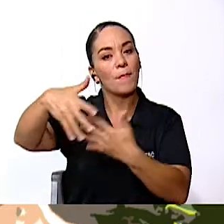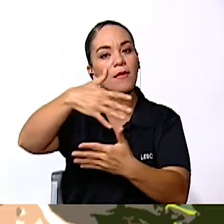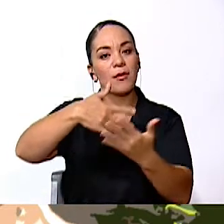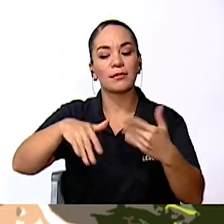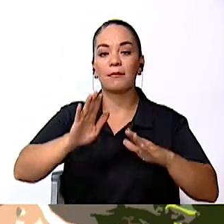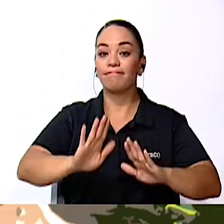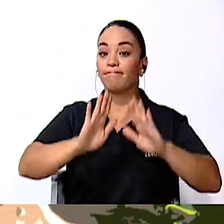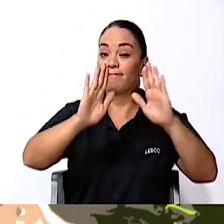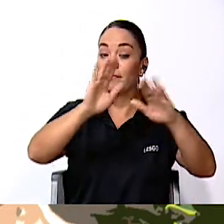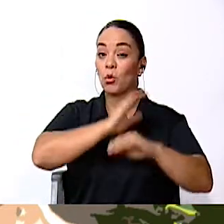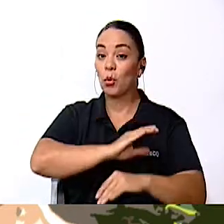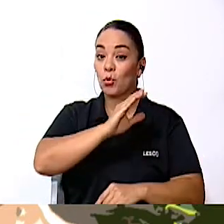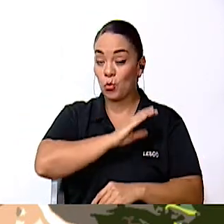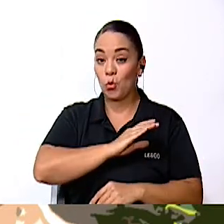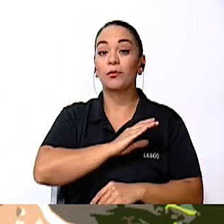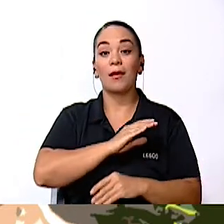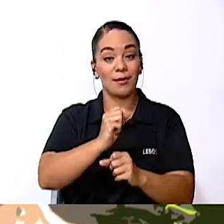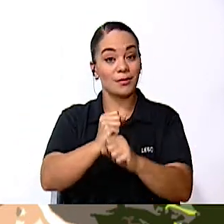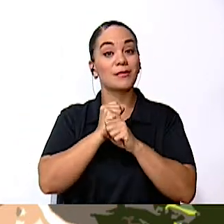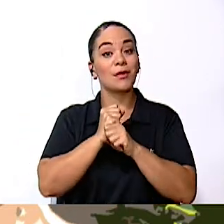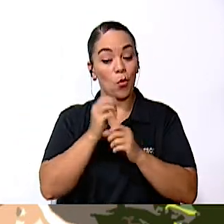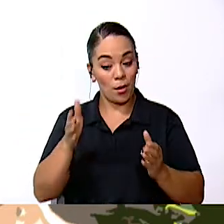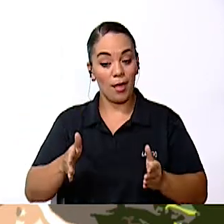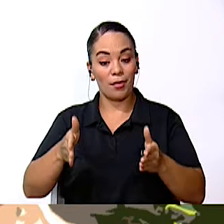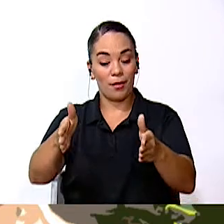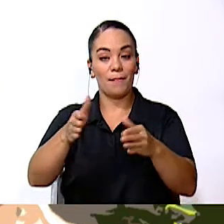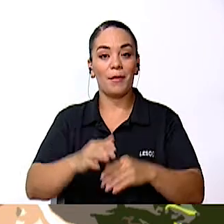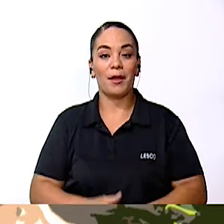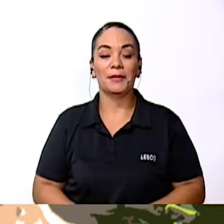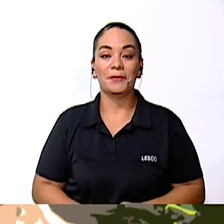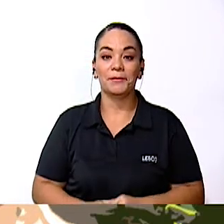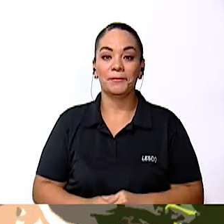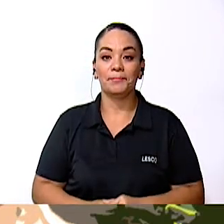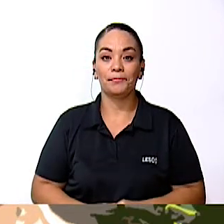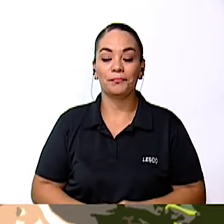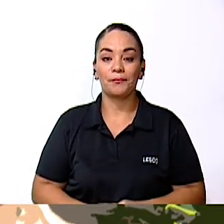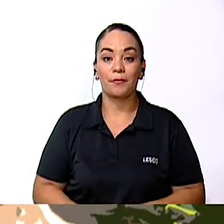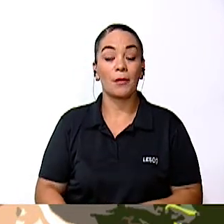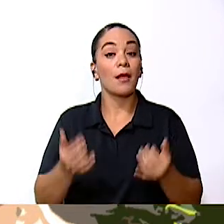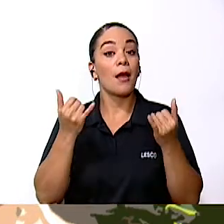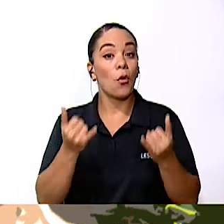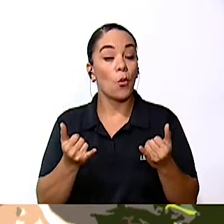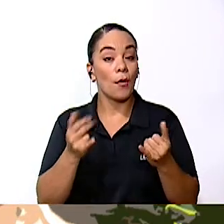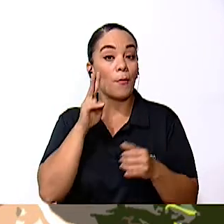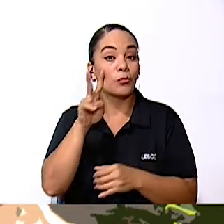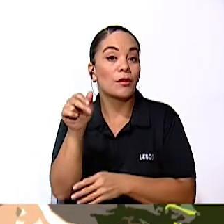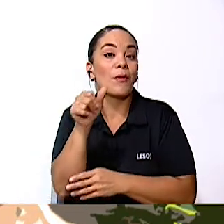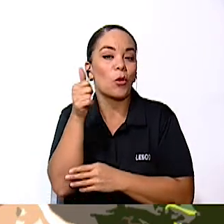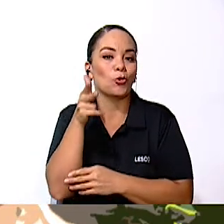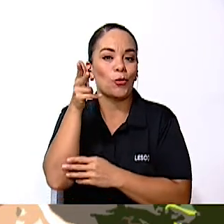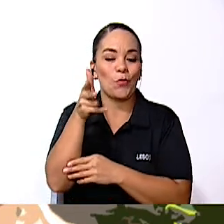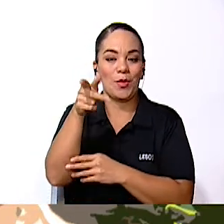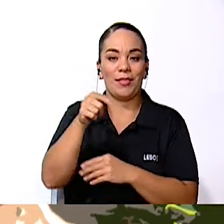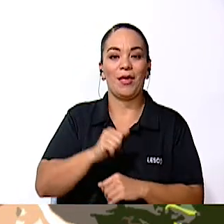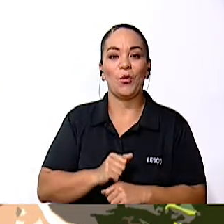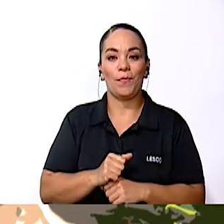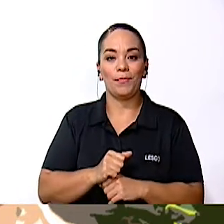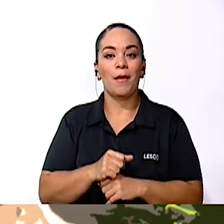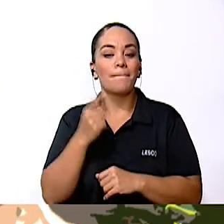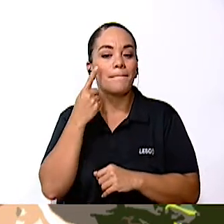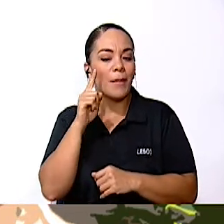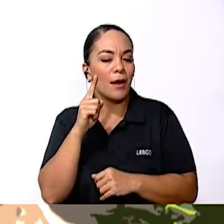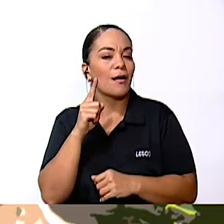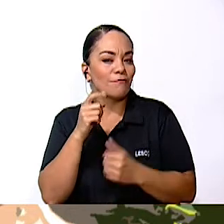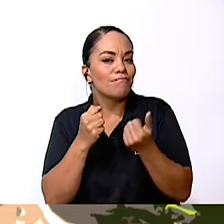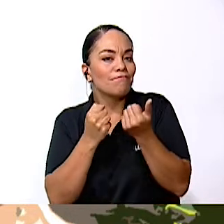conducta en lo que es la seguridad vial. Vamos a ver en este momento un video que les va a reforzar exactamente